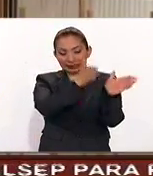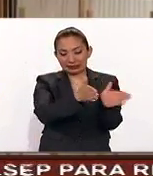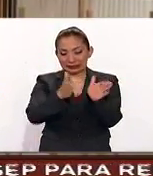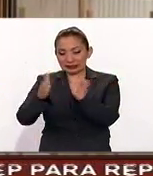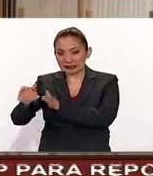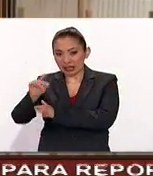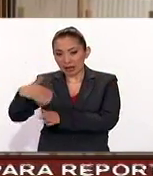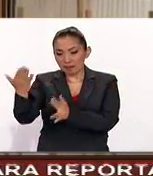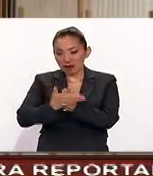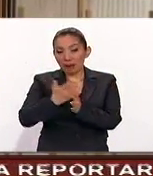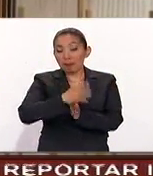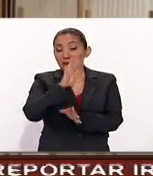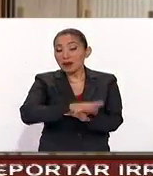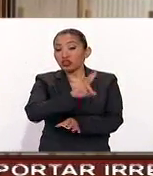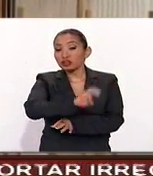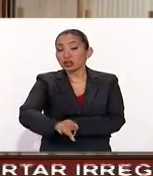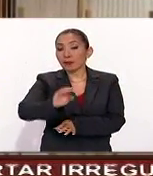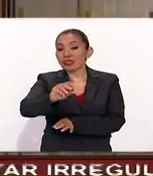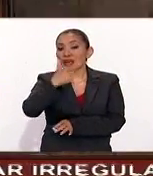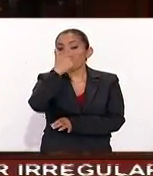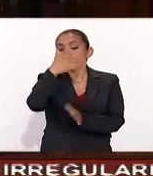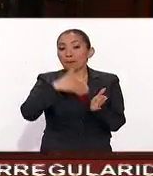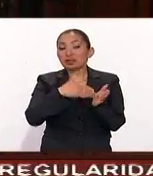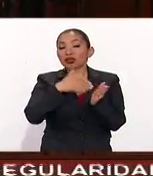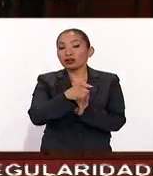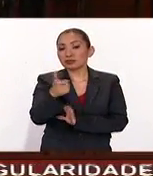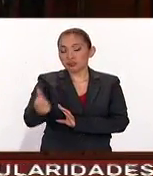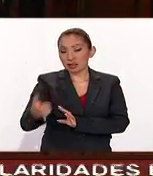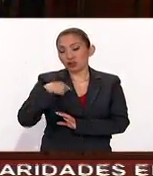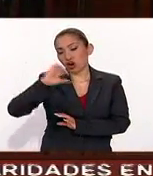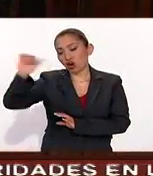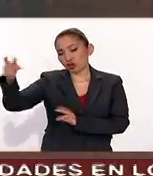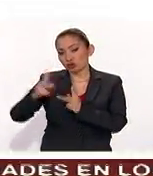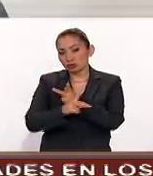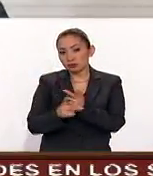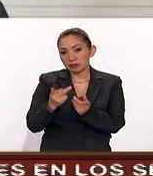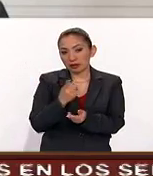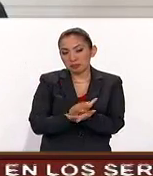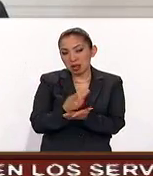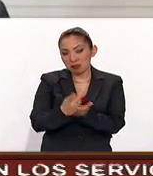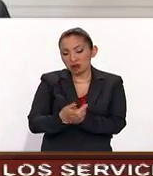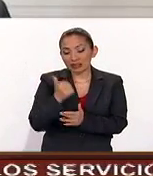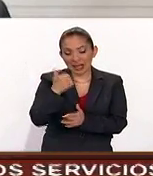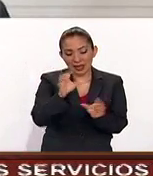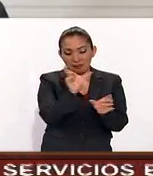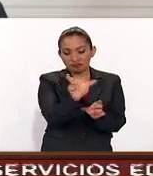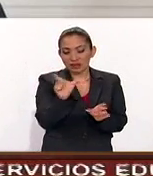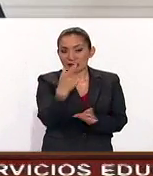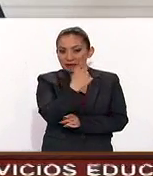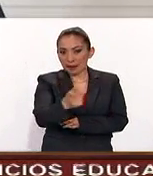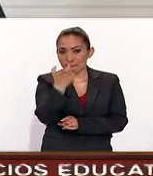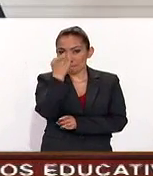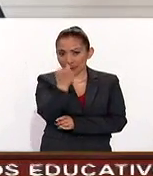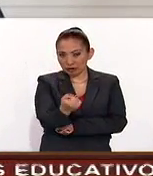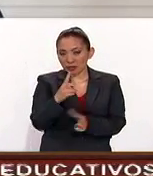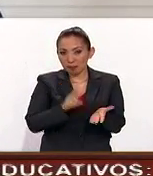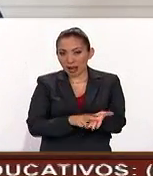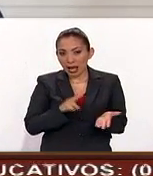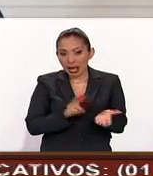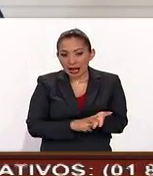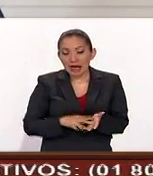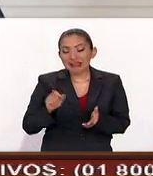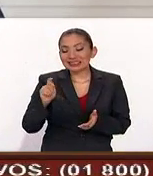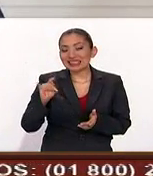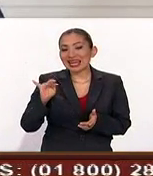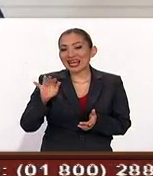y repartirá más de 298 millones de pesos en otros premios. Cada cachito vale 100 pesos. La serie